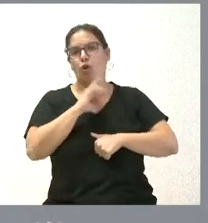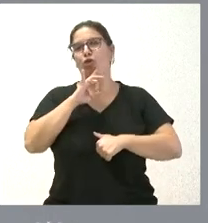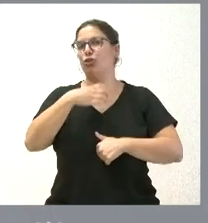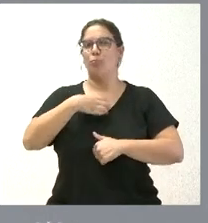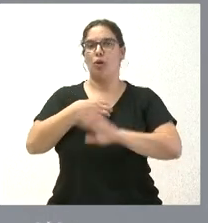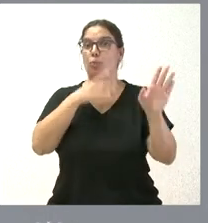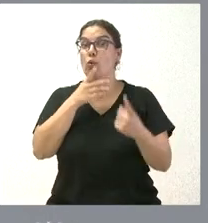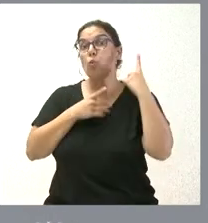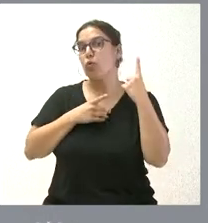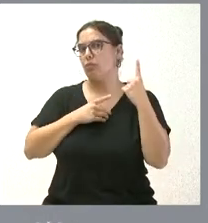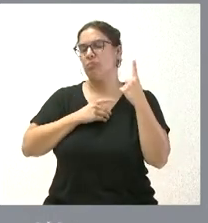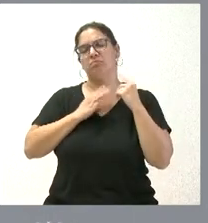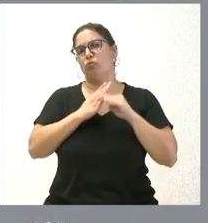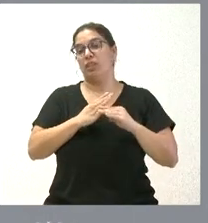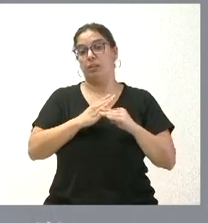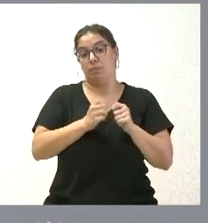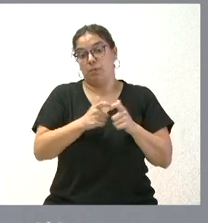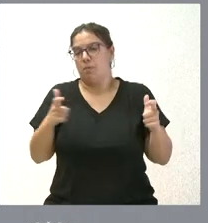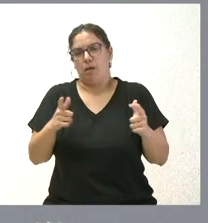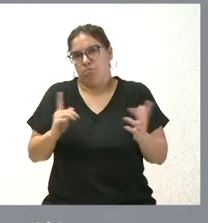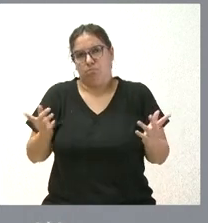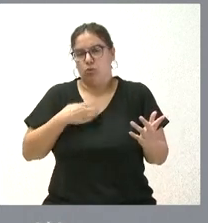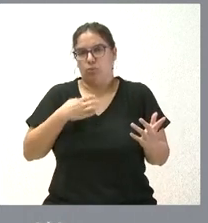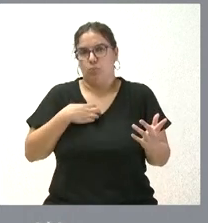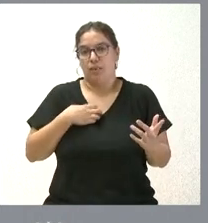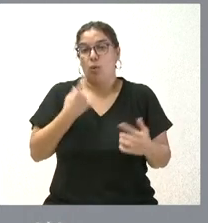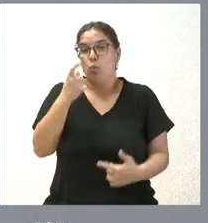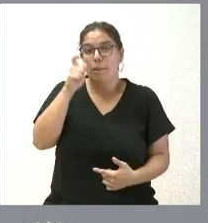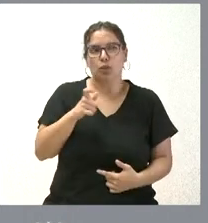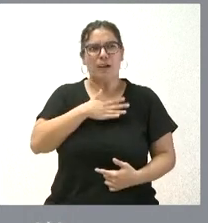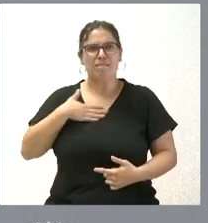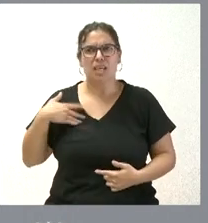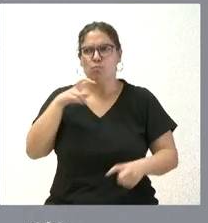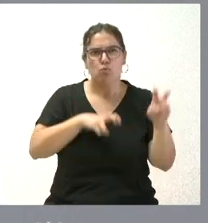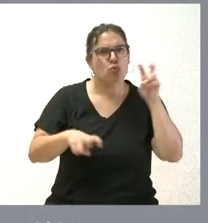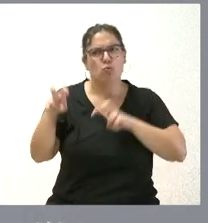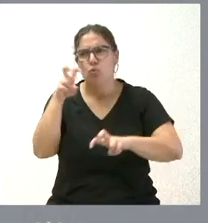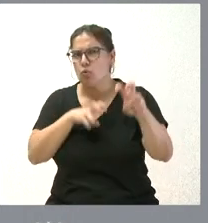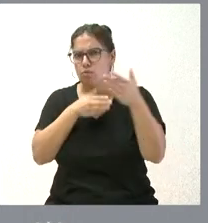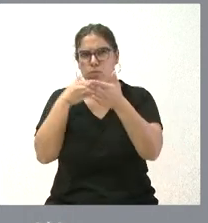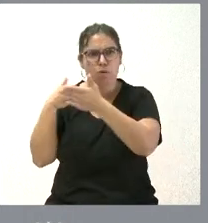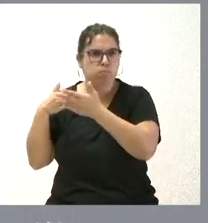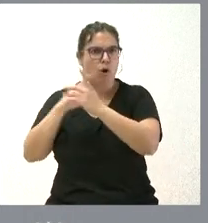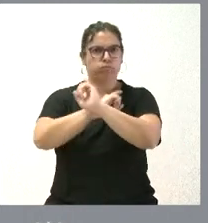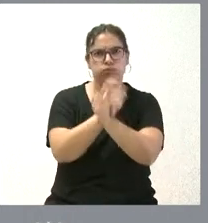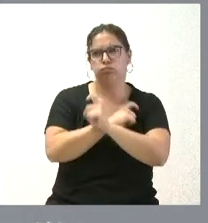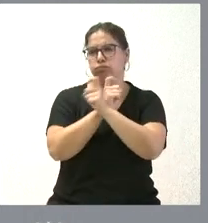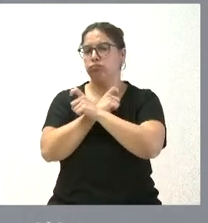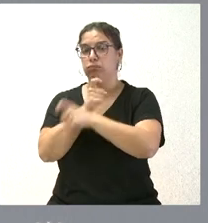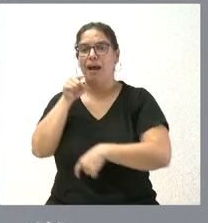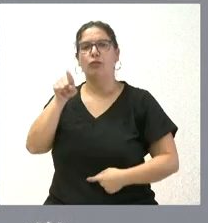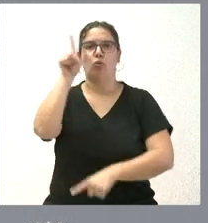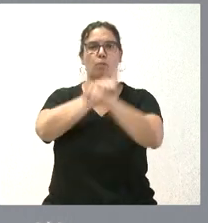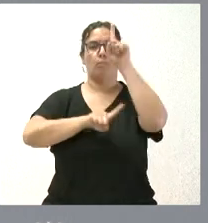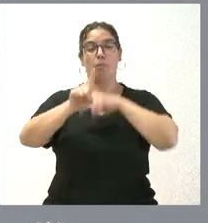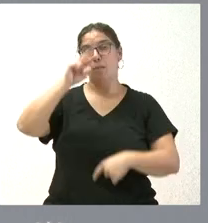y no puede hacerlo y siempre hay una persona, por tanto, que aspira a tener un puesto de trabajo y no lo puede conseguir. Esa es una lacra social y es la principal